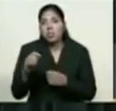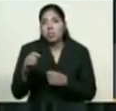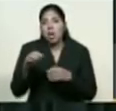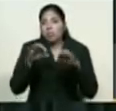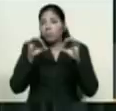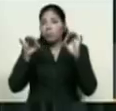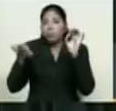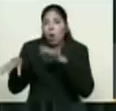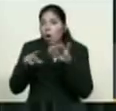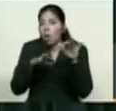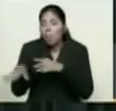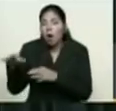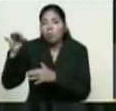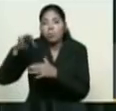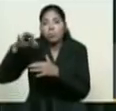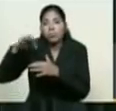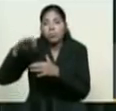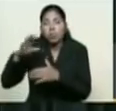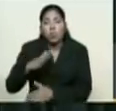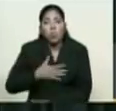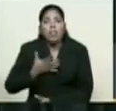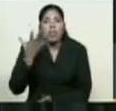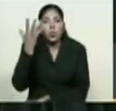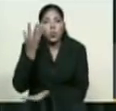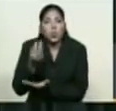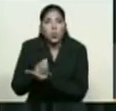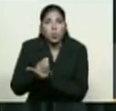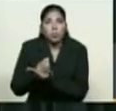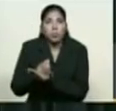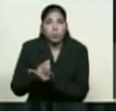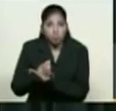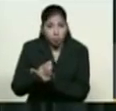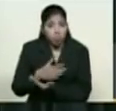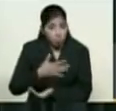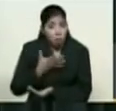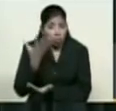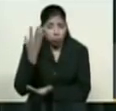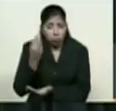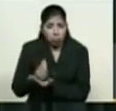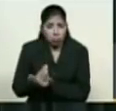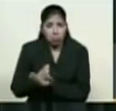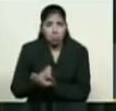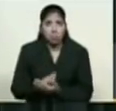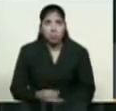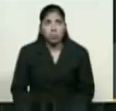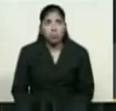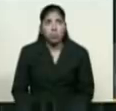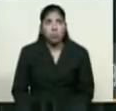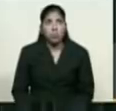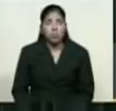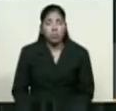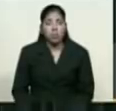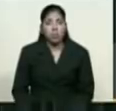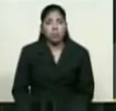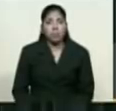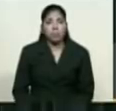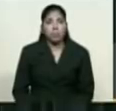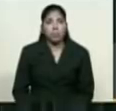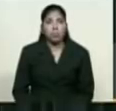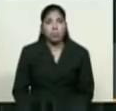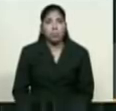petros. Pueden descargar la petrobilletera a través de la dirección web www